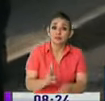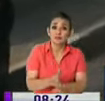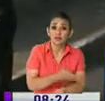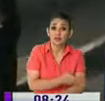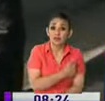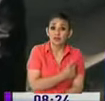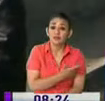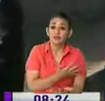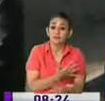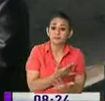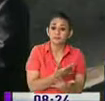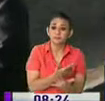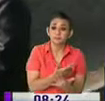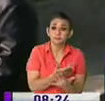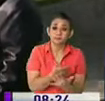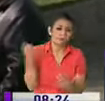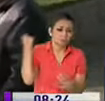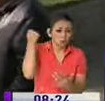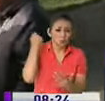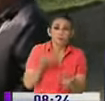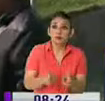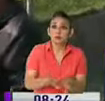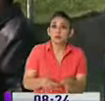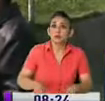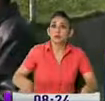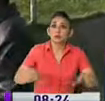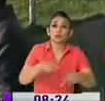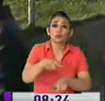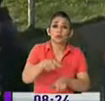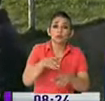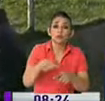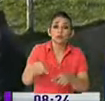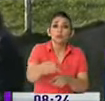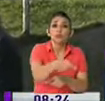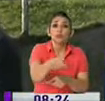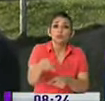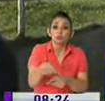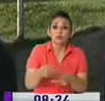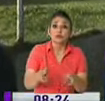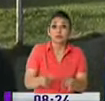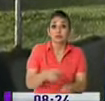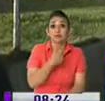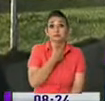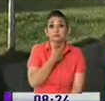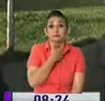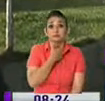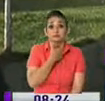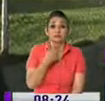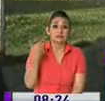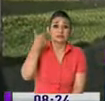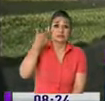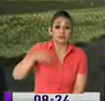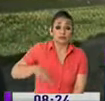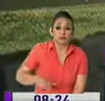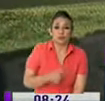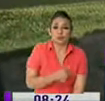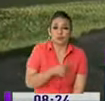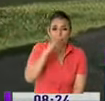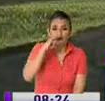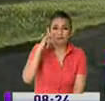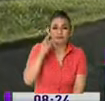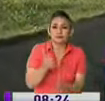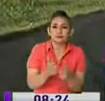golpes acá, en este sector de acá de la curvita, donde pues también les cogen a los niños, les roban los